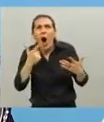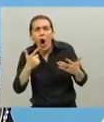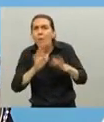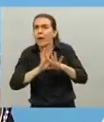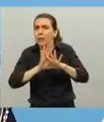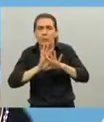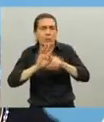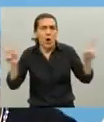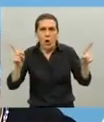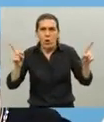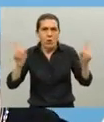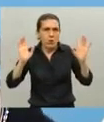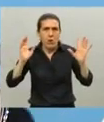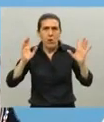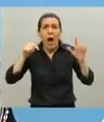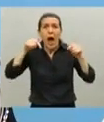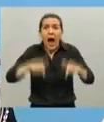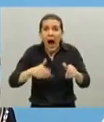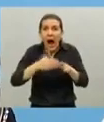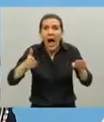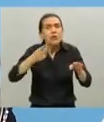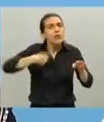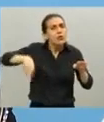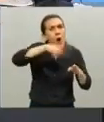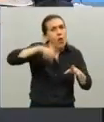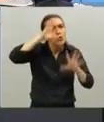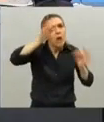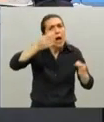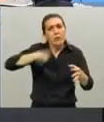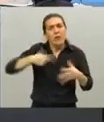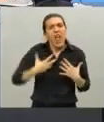la pandemia. Así que todos haremos el esfuerzo.